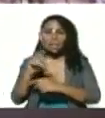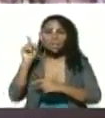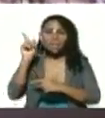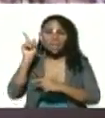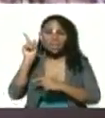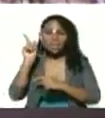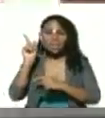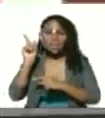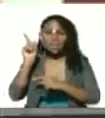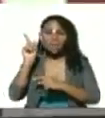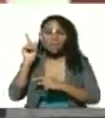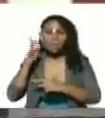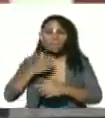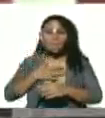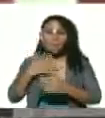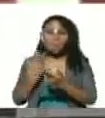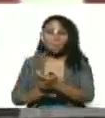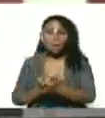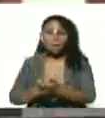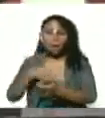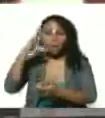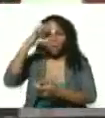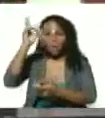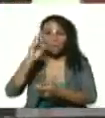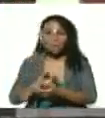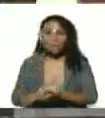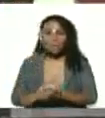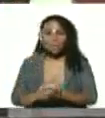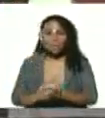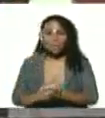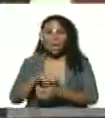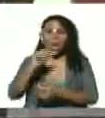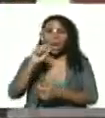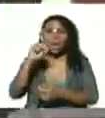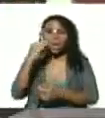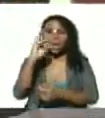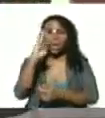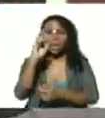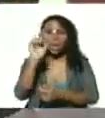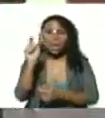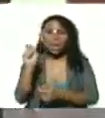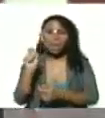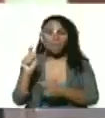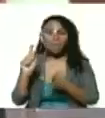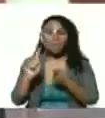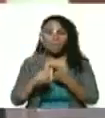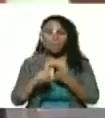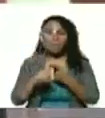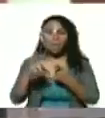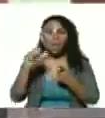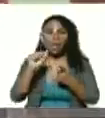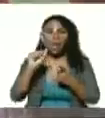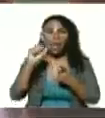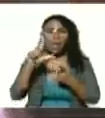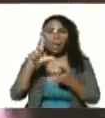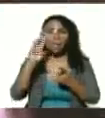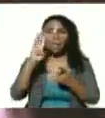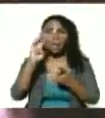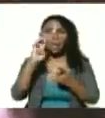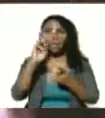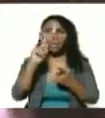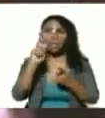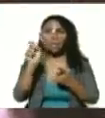con usted Aníbal Briseño Alberto Gómez están